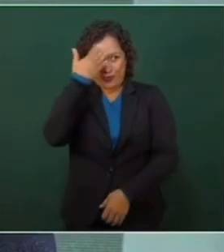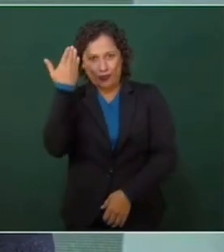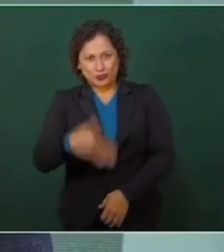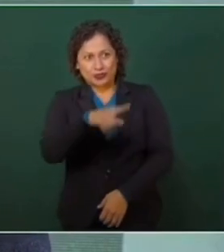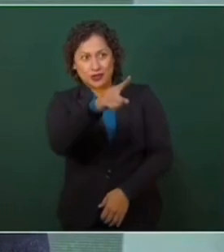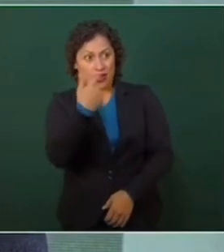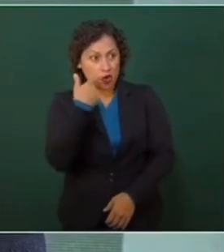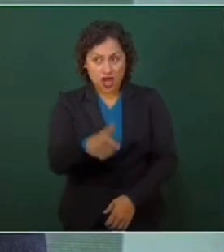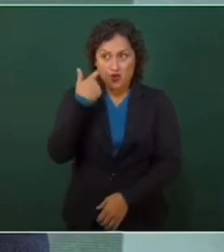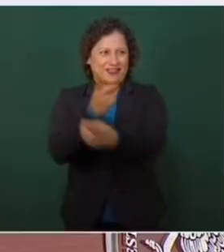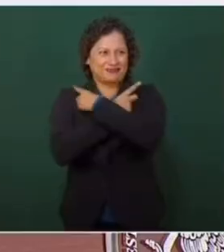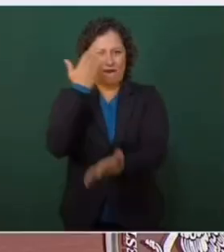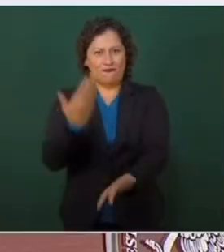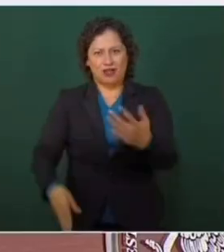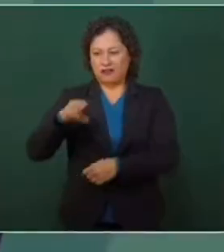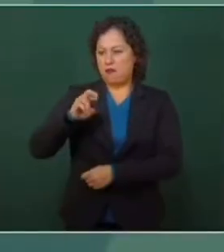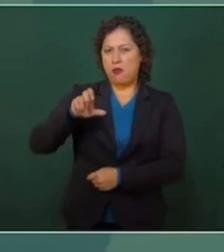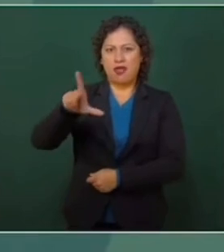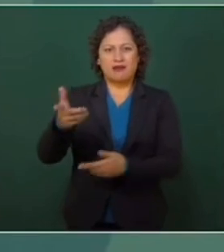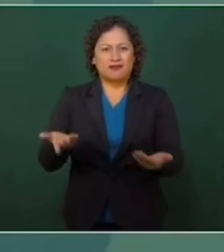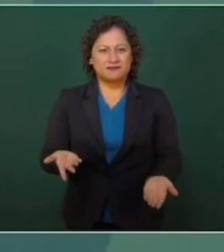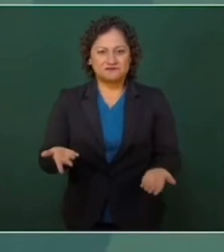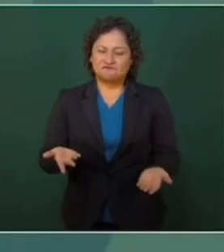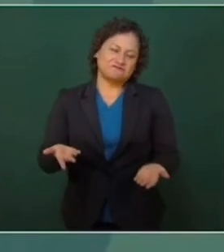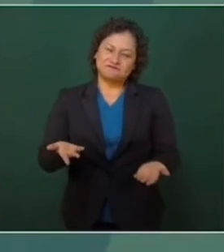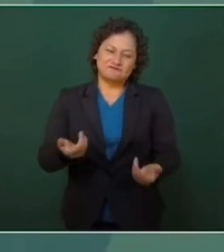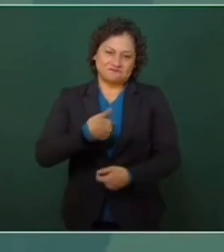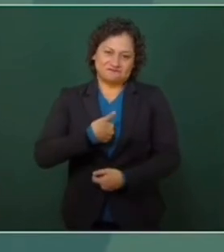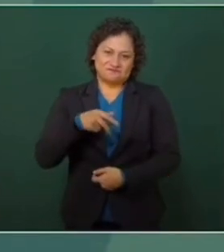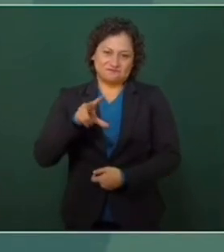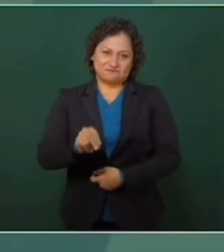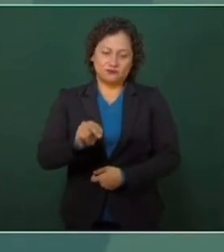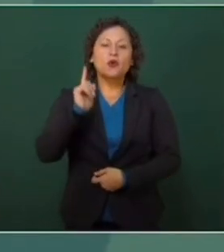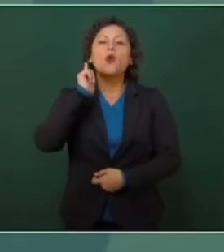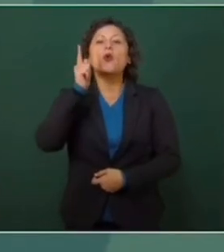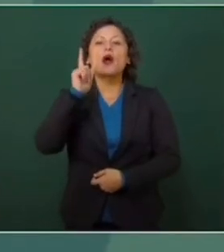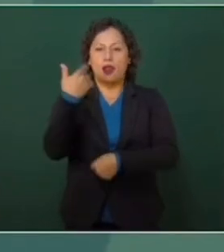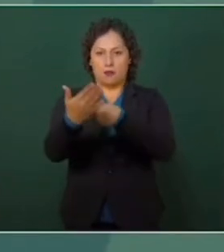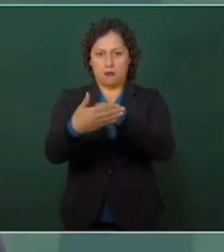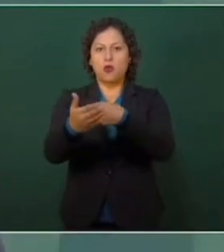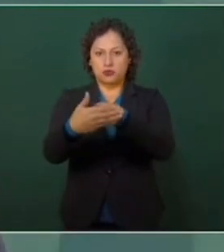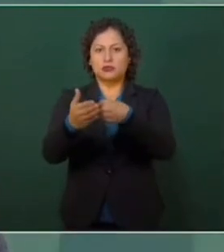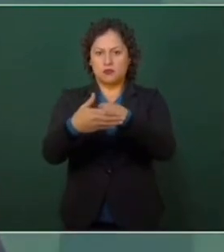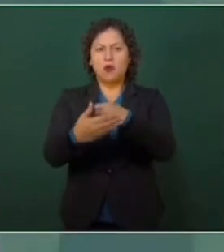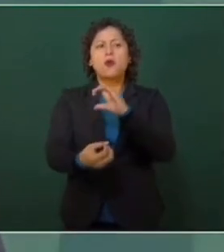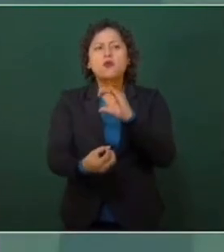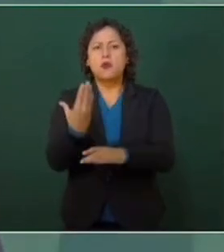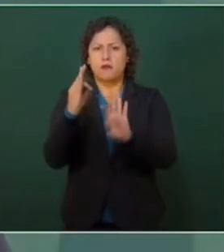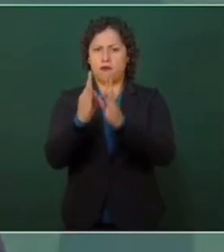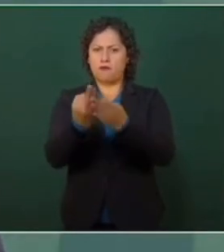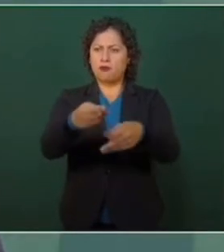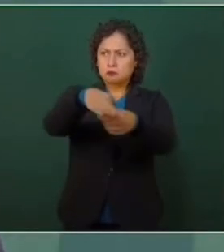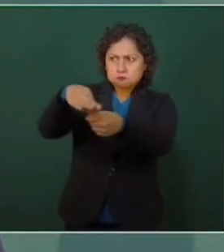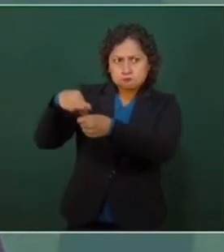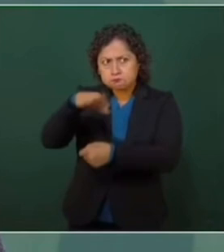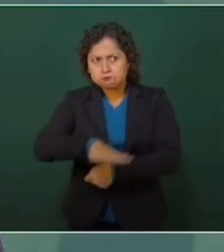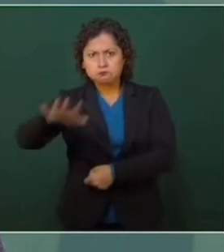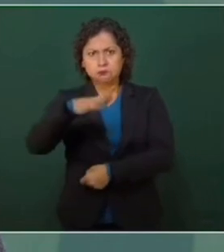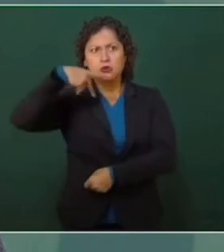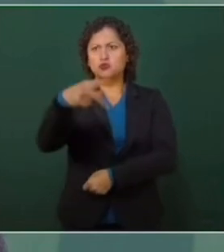puede gobernar sin el respaldo del pueblo. Entonces, ojalá y establezcamos este método democrático, la revocación del mandato.